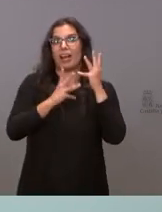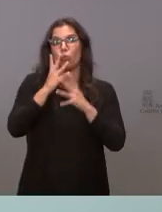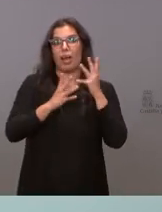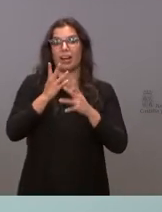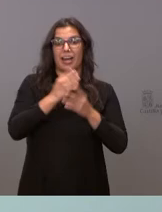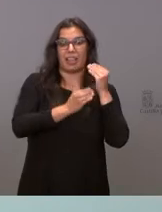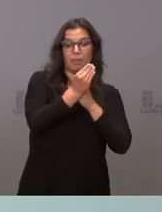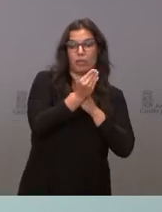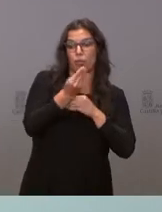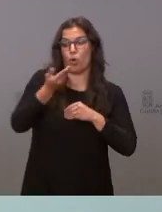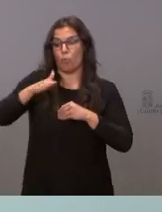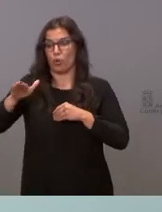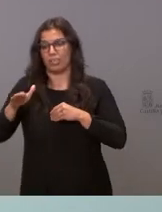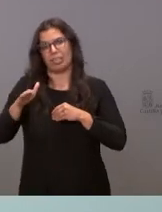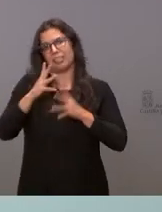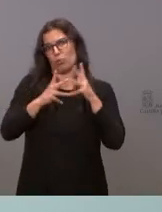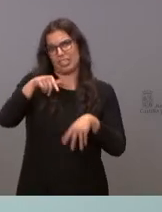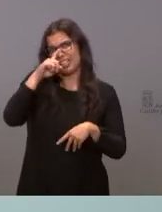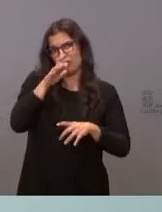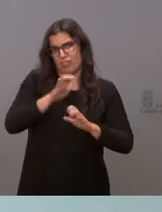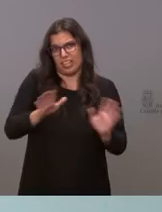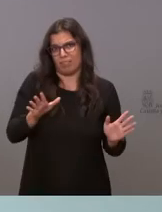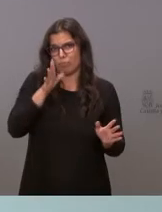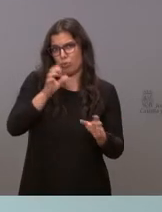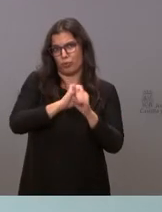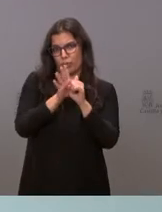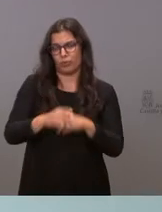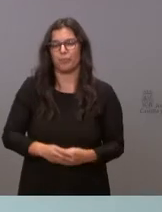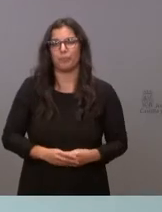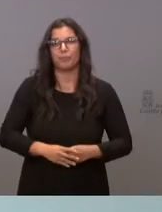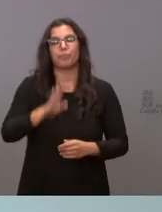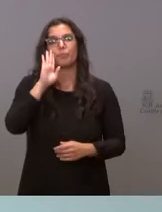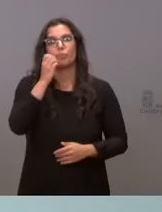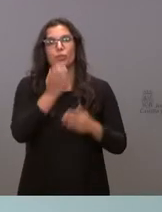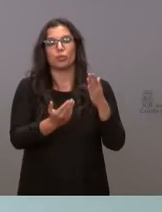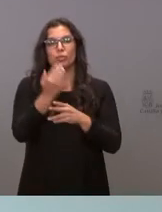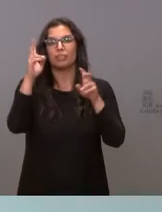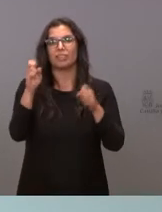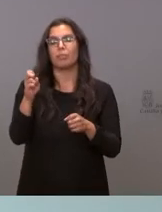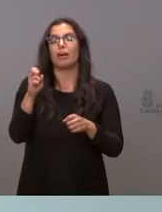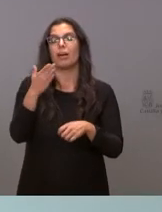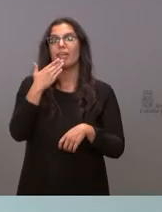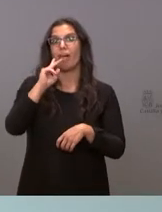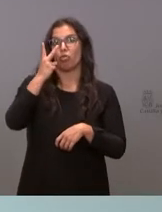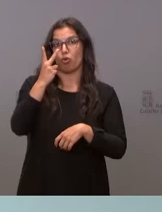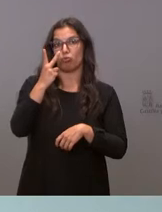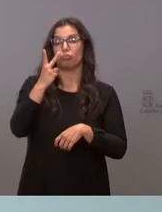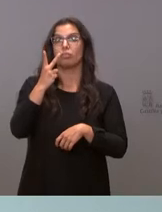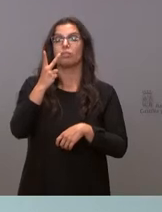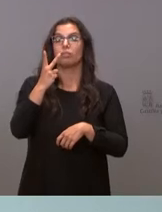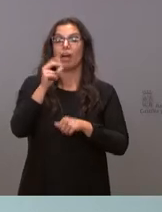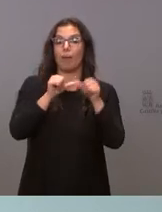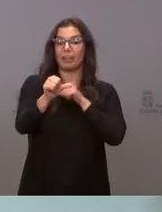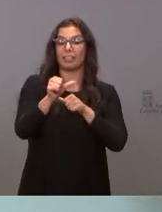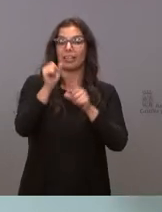esperarse ninguna otra cosa. Hola, buenos días. Sobre la gratuidad de la educación a partir de los dos años, no sé si nos puede dar